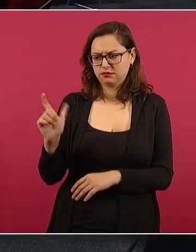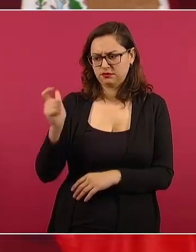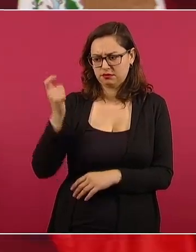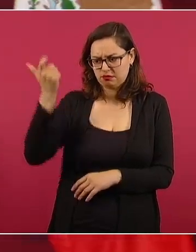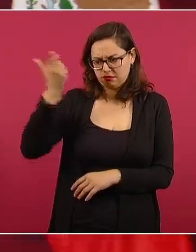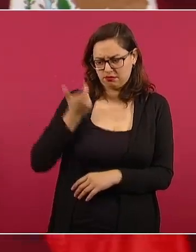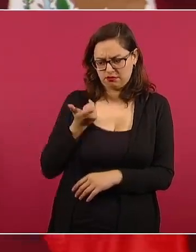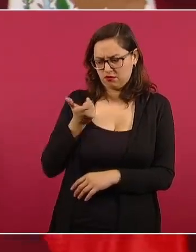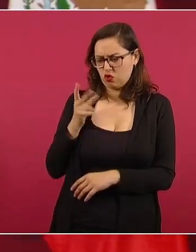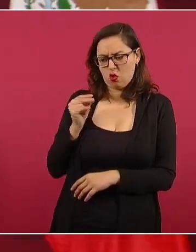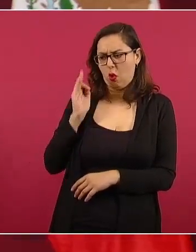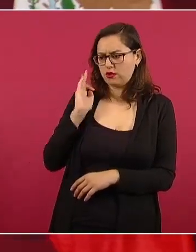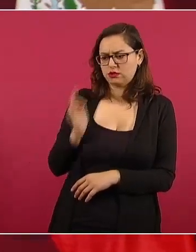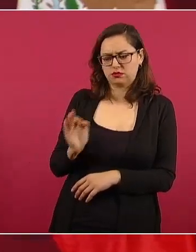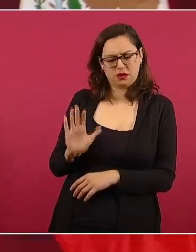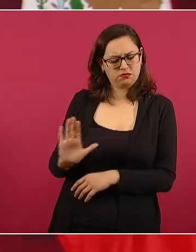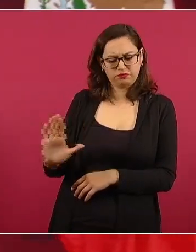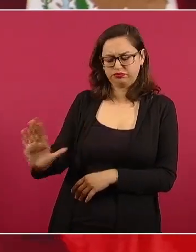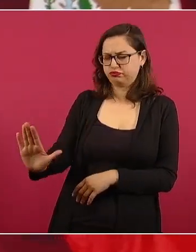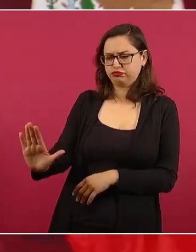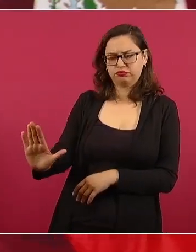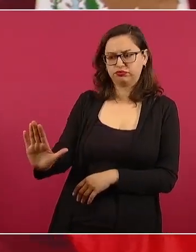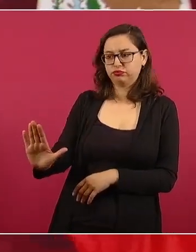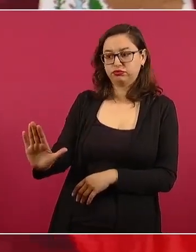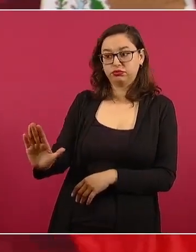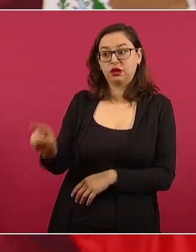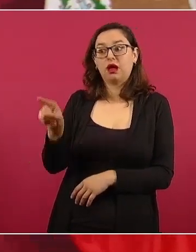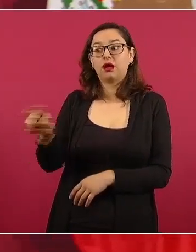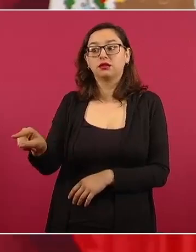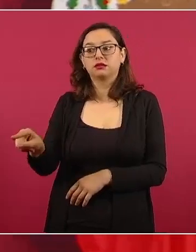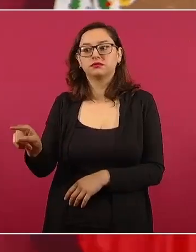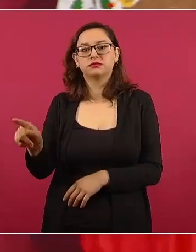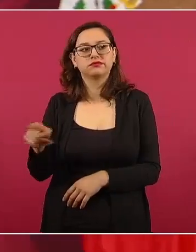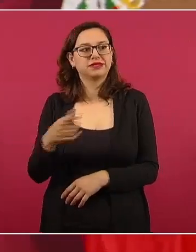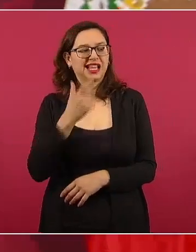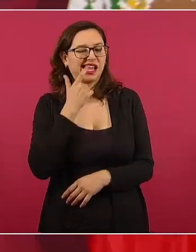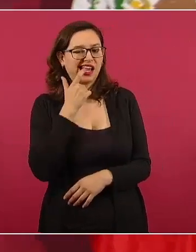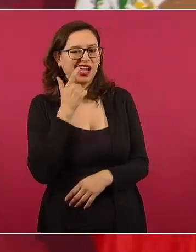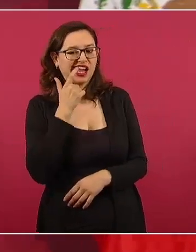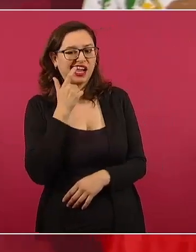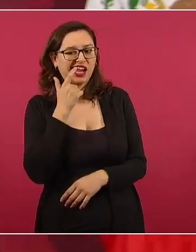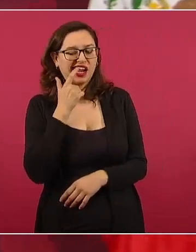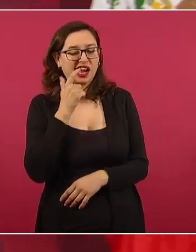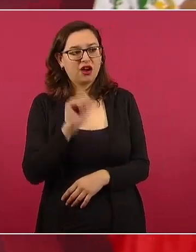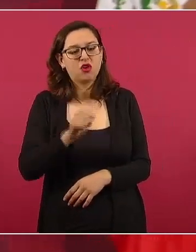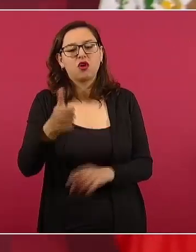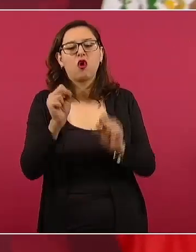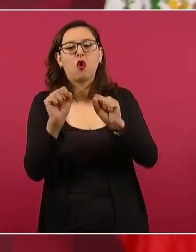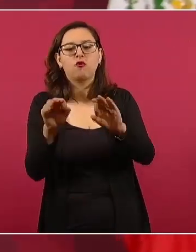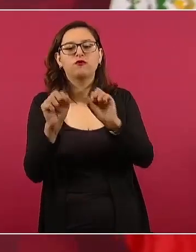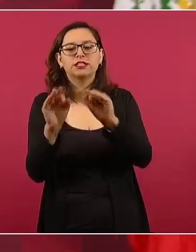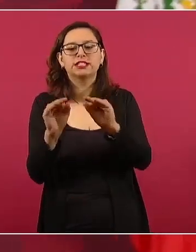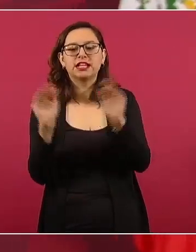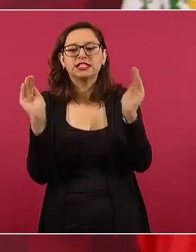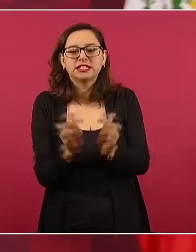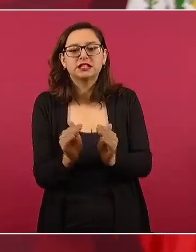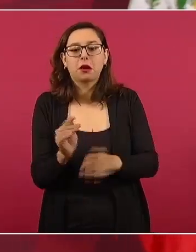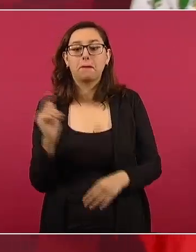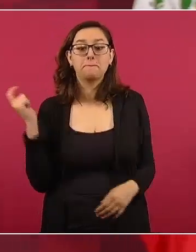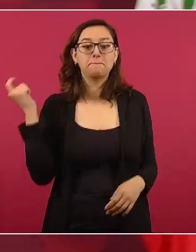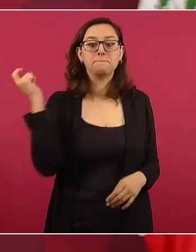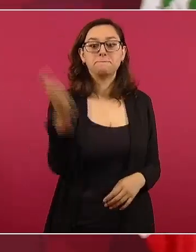y pagaron, pero de inmediato se dio información. Yo creo que por eso fue el comunicado de ayer